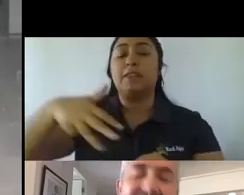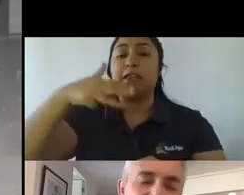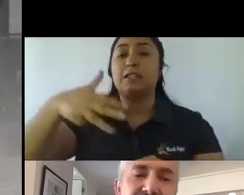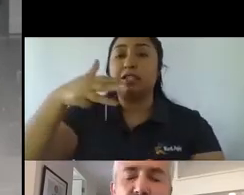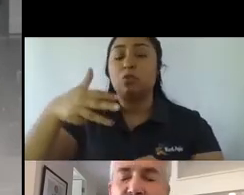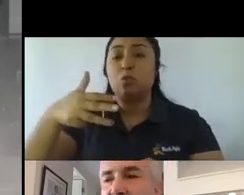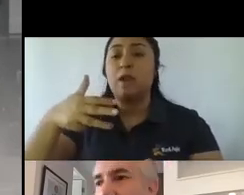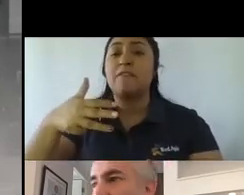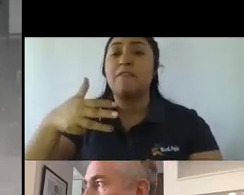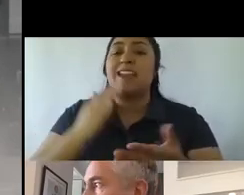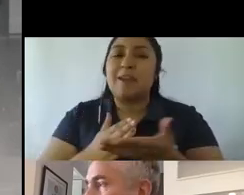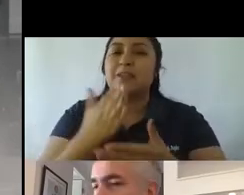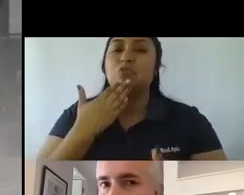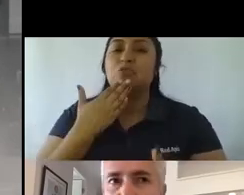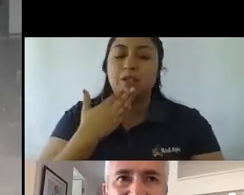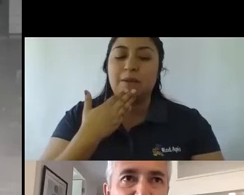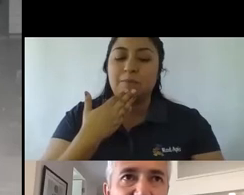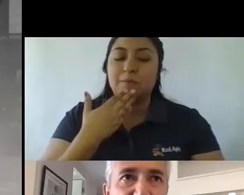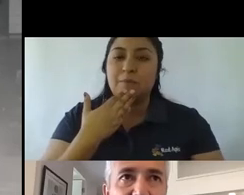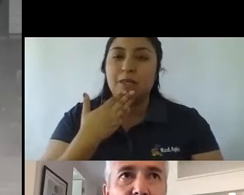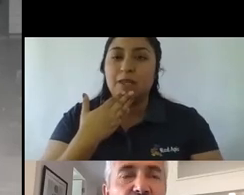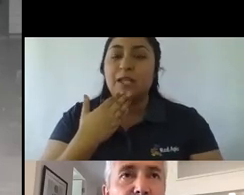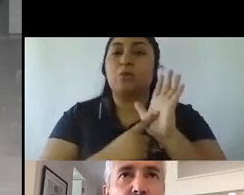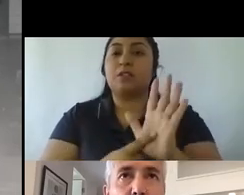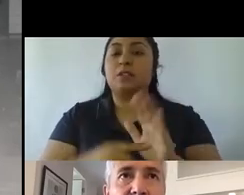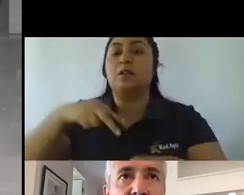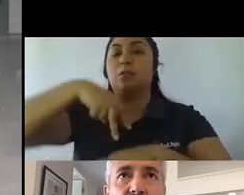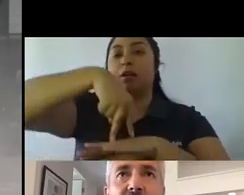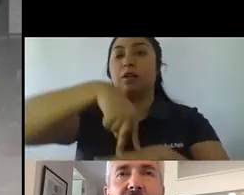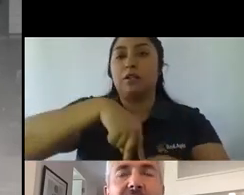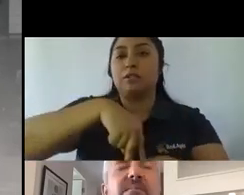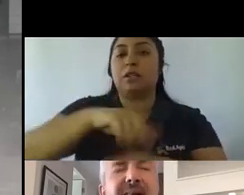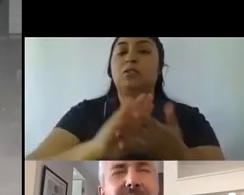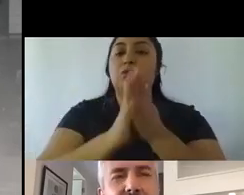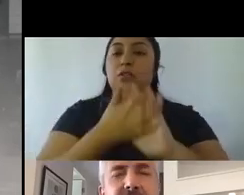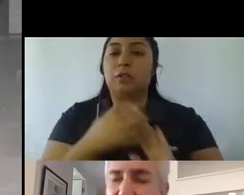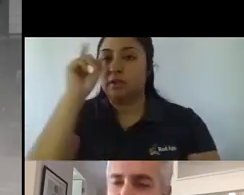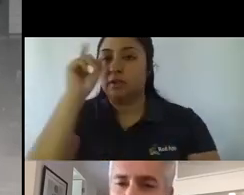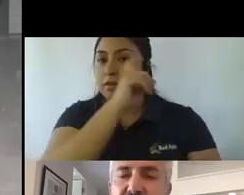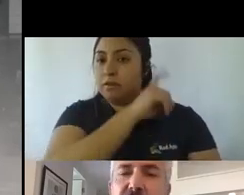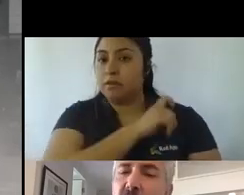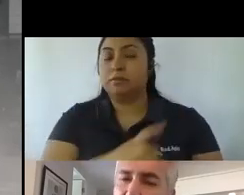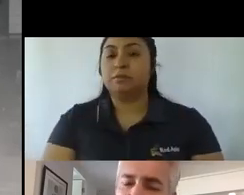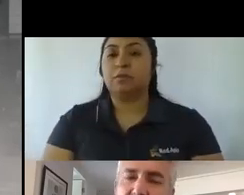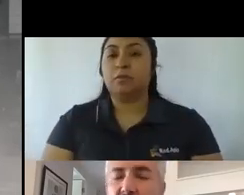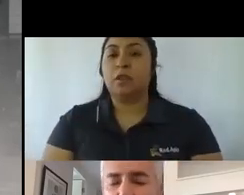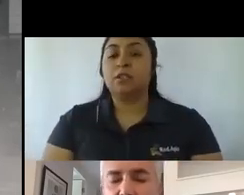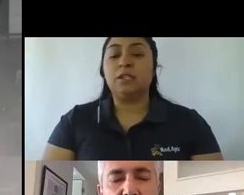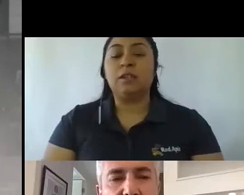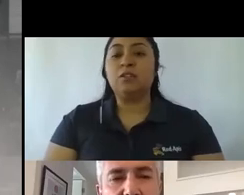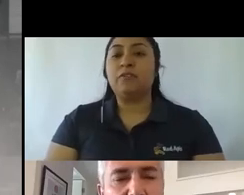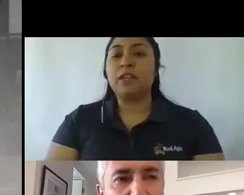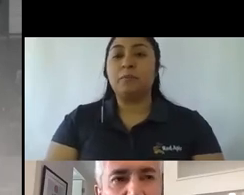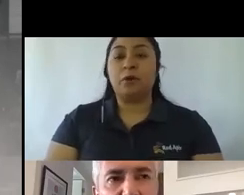ahí sí que nos enfrentamos a un escenario tremendamente complejo. Tengo la impresión, vamos a despejarlo